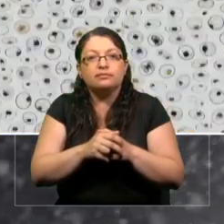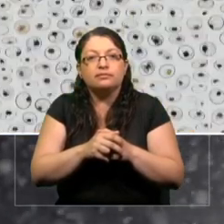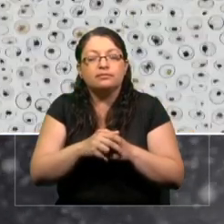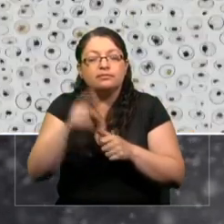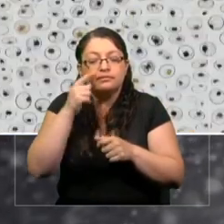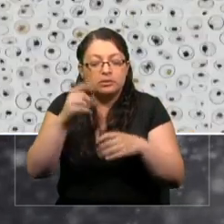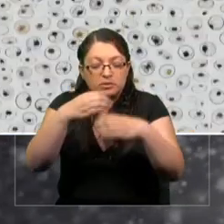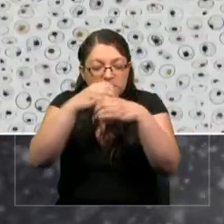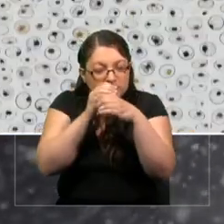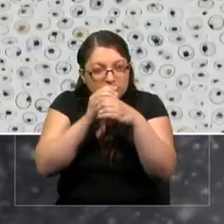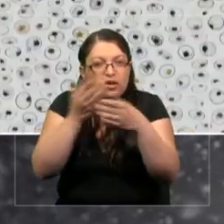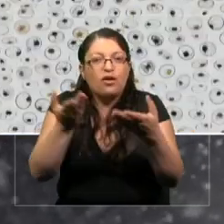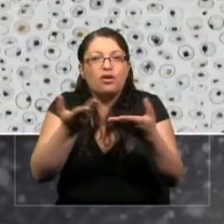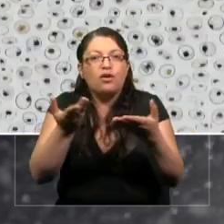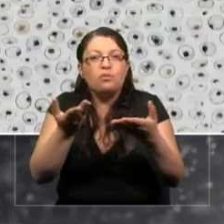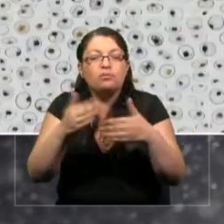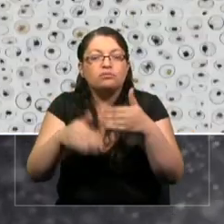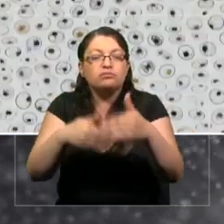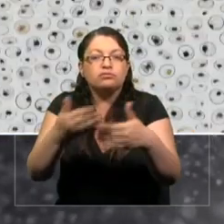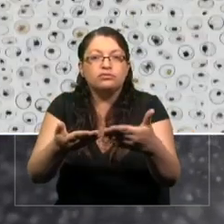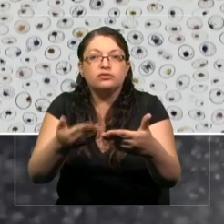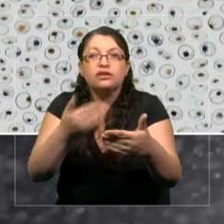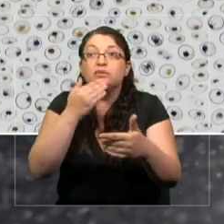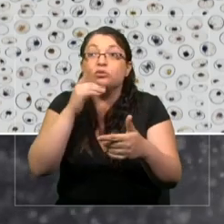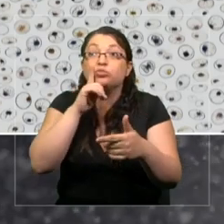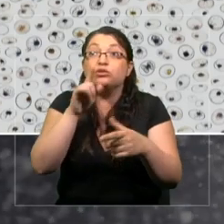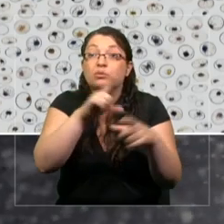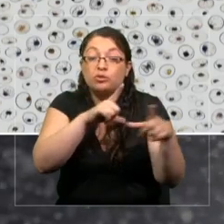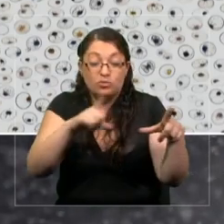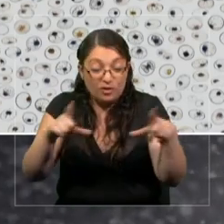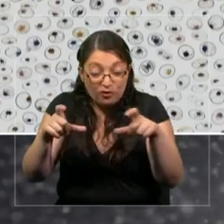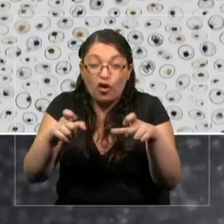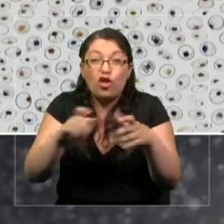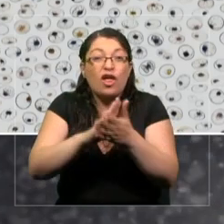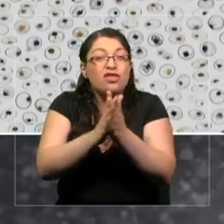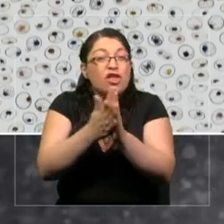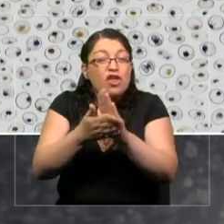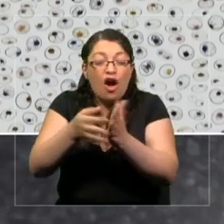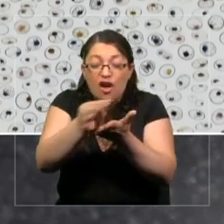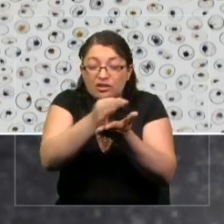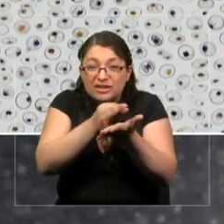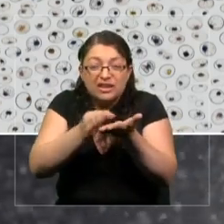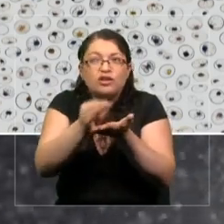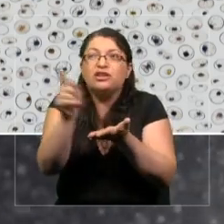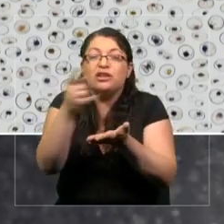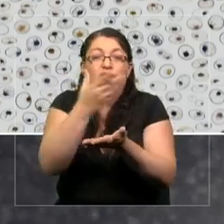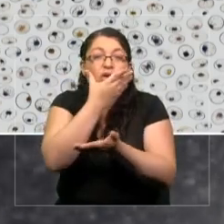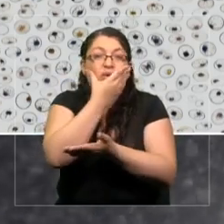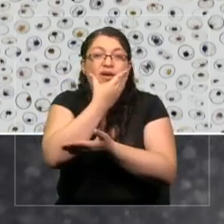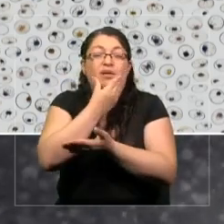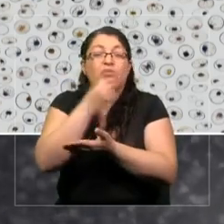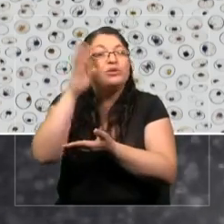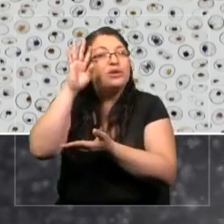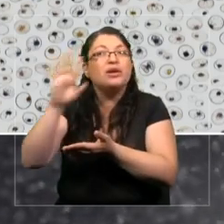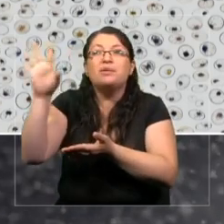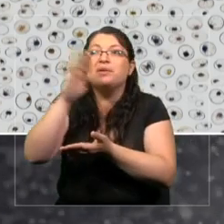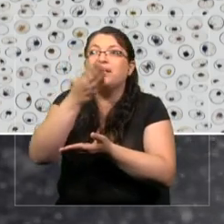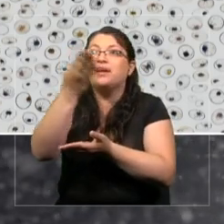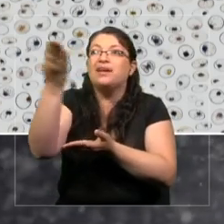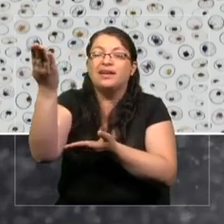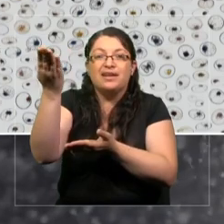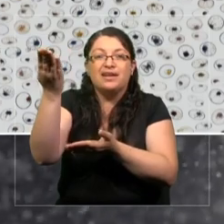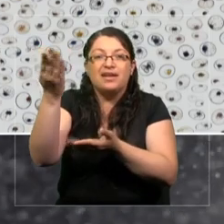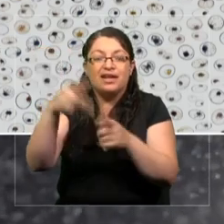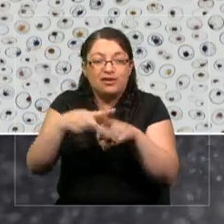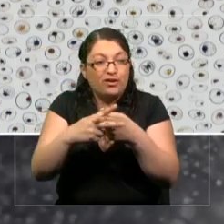tenemos un muy buen panel de todas las células y esto es hermoso. Imaginen que estos instrumentos que